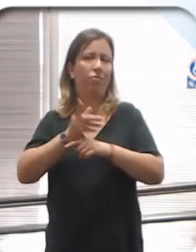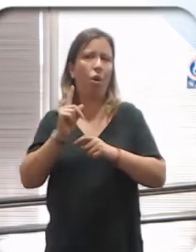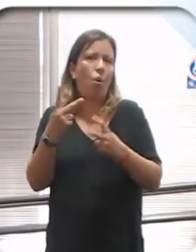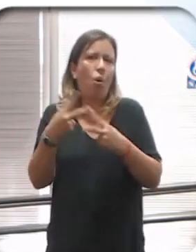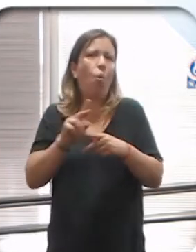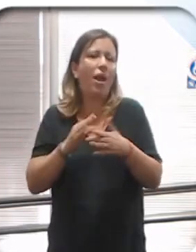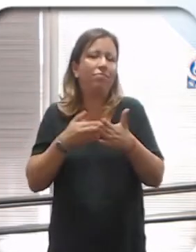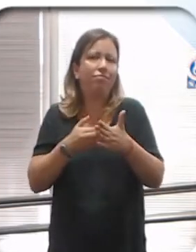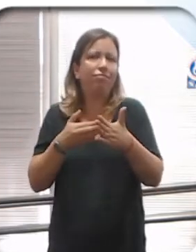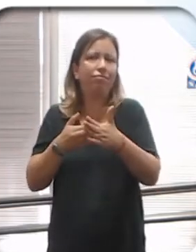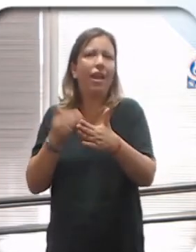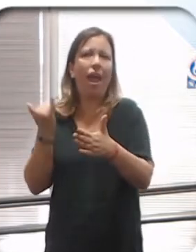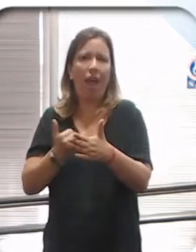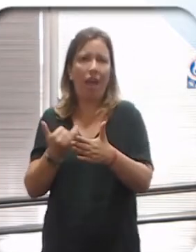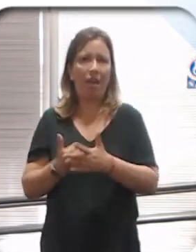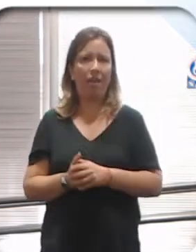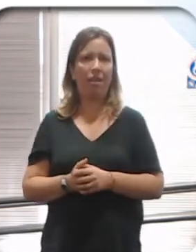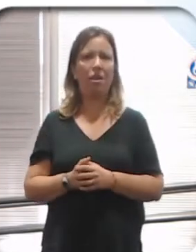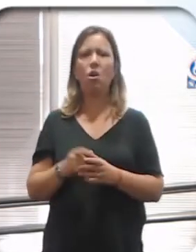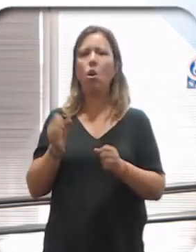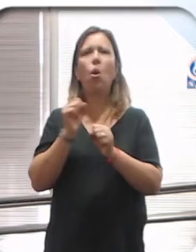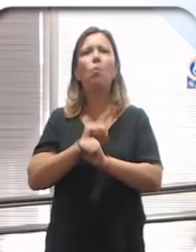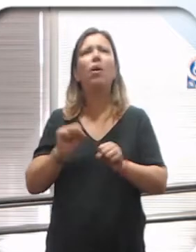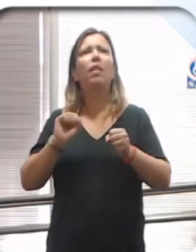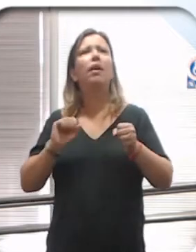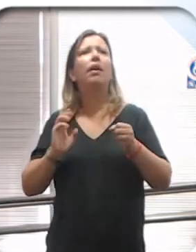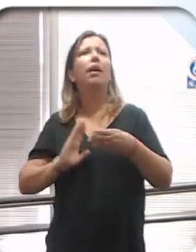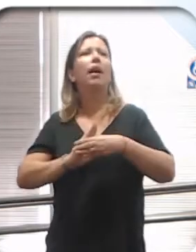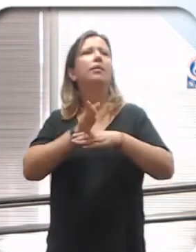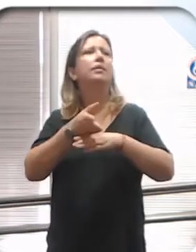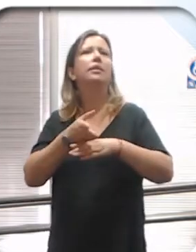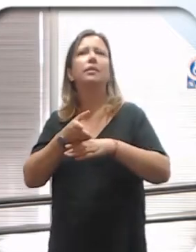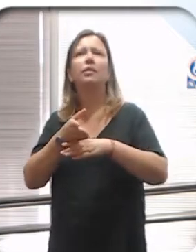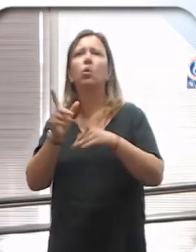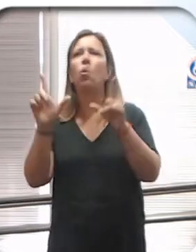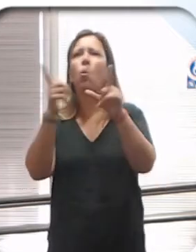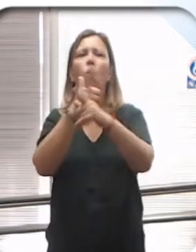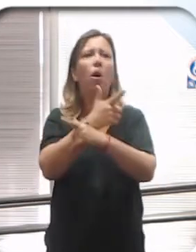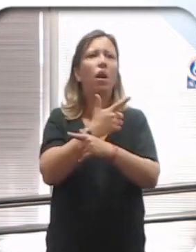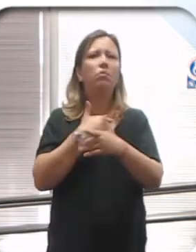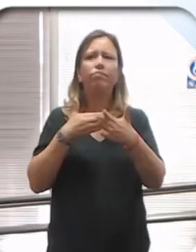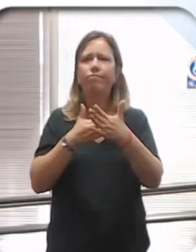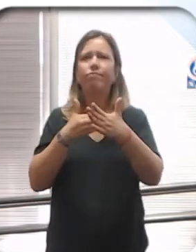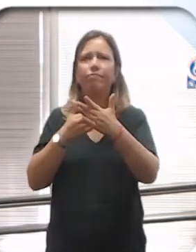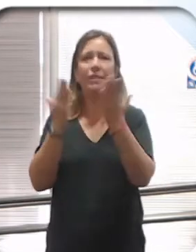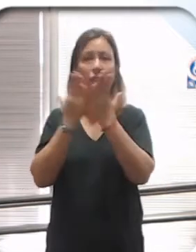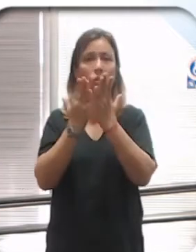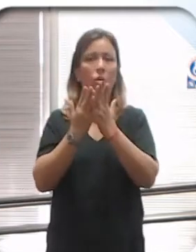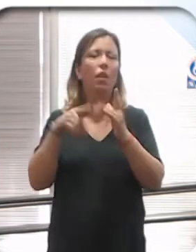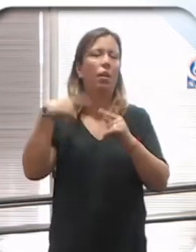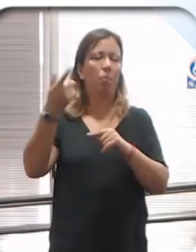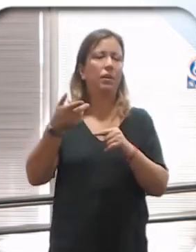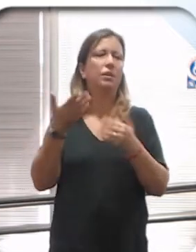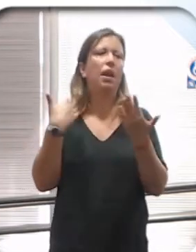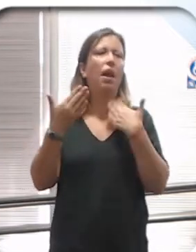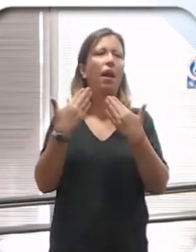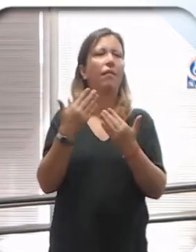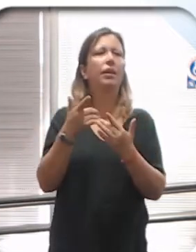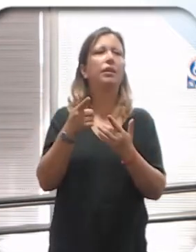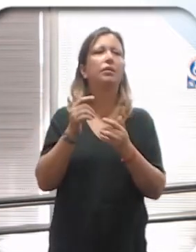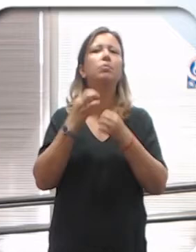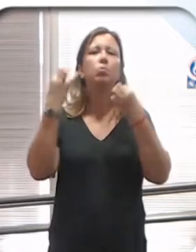a la población en general. No acceden muchas veces a poder ir a los estudios. Y ahí, después vamos a hablar de lo que son